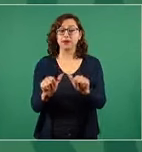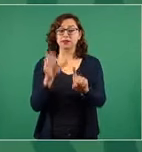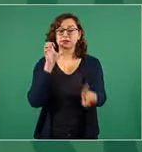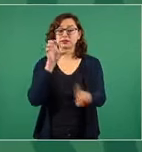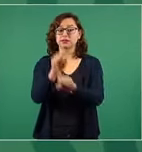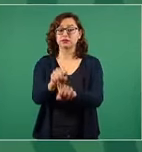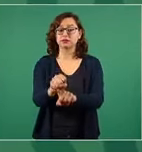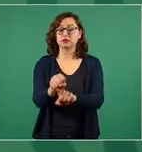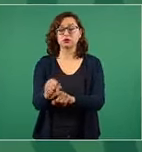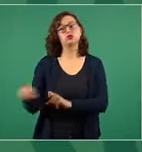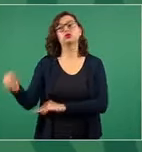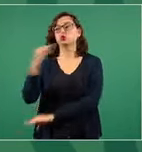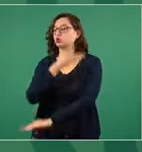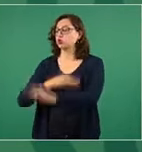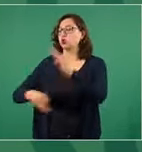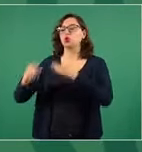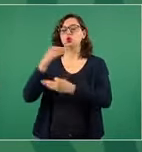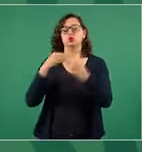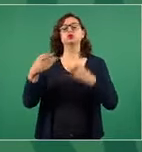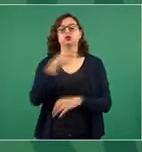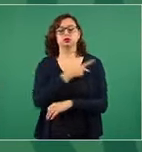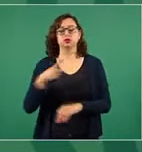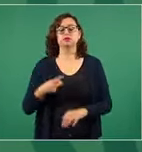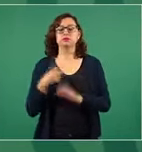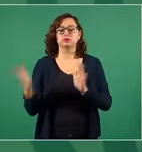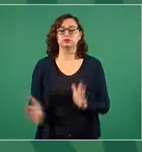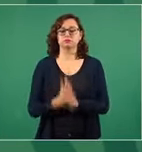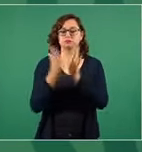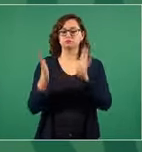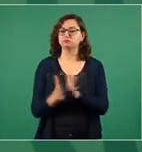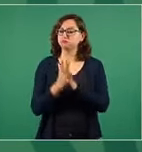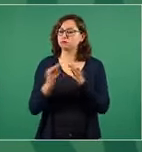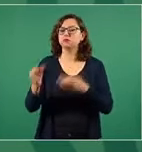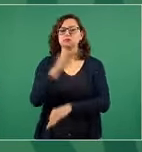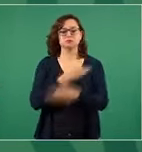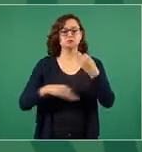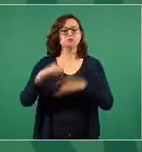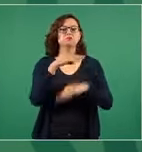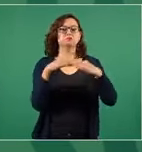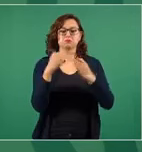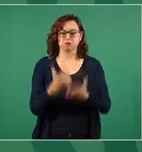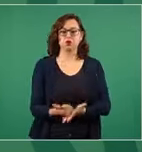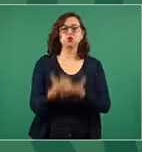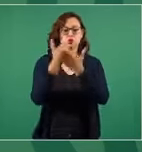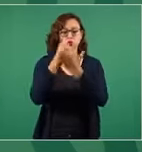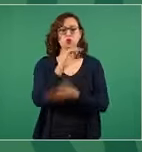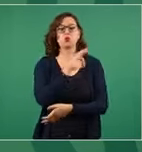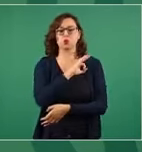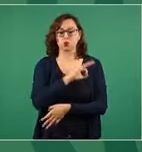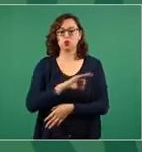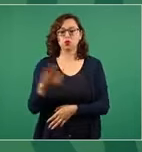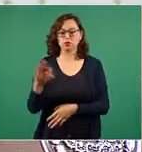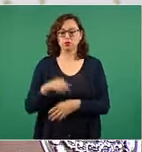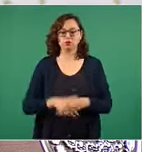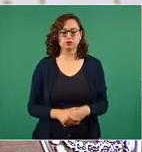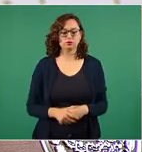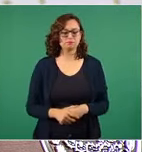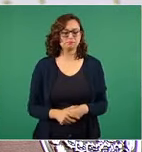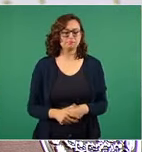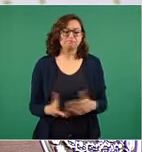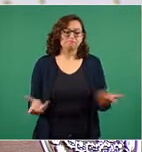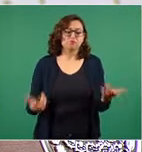de todos y todos y podemos ayudar. ¿Qué les pediría yo